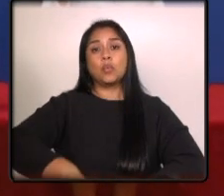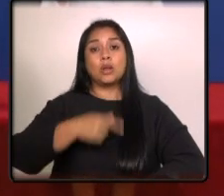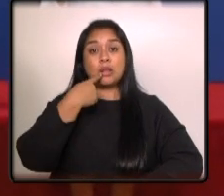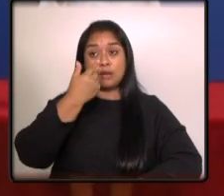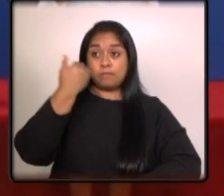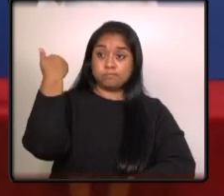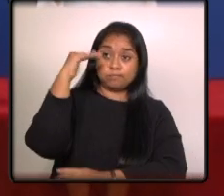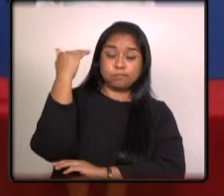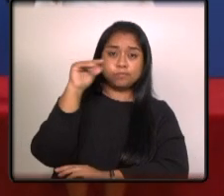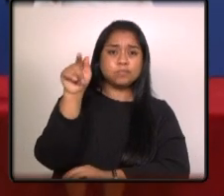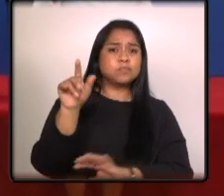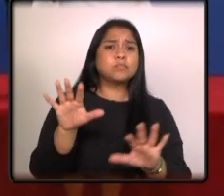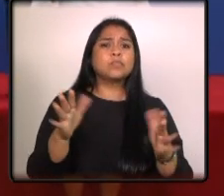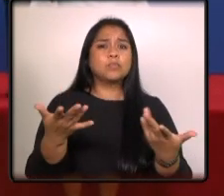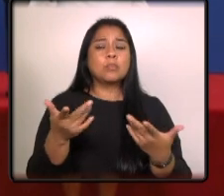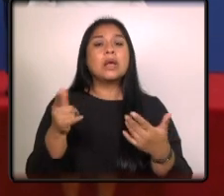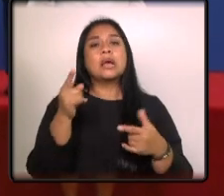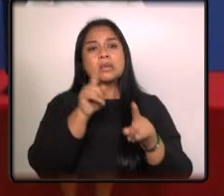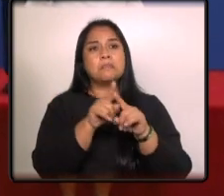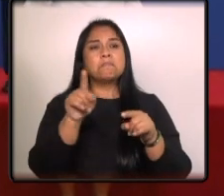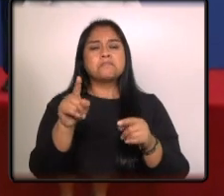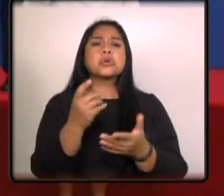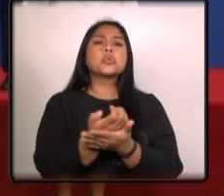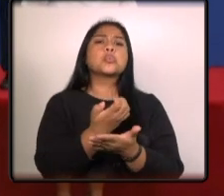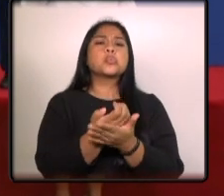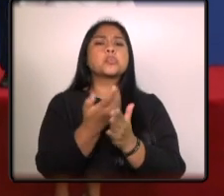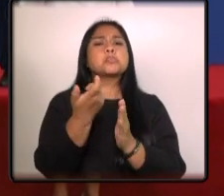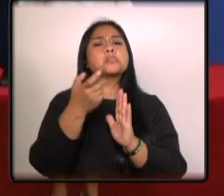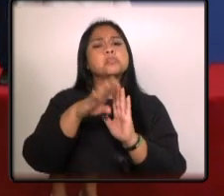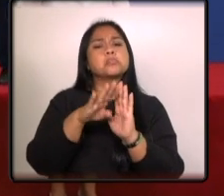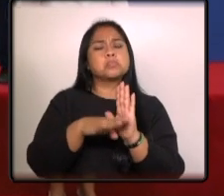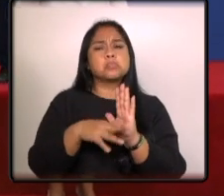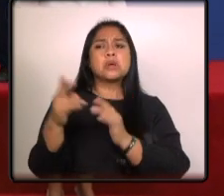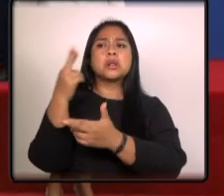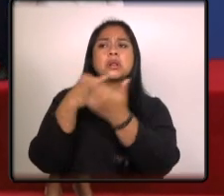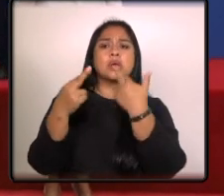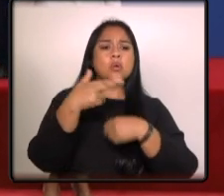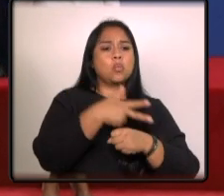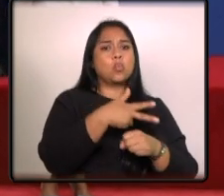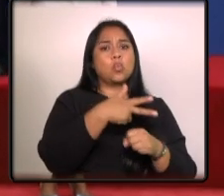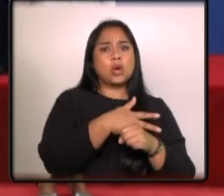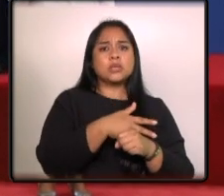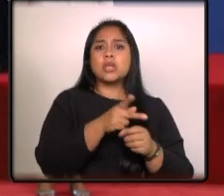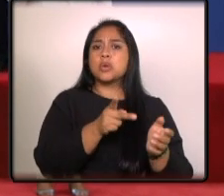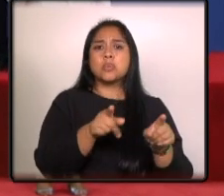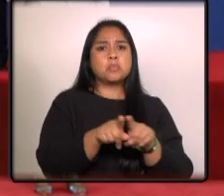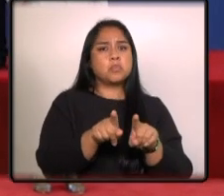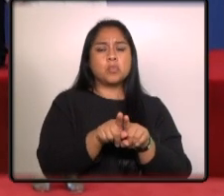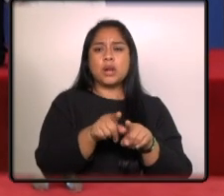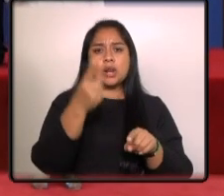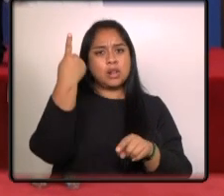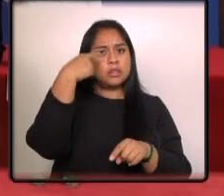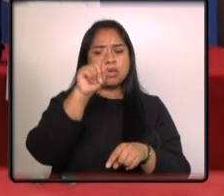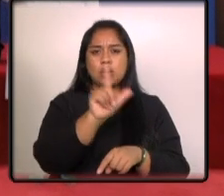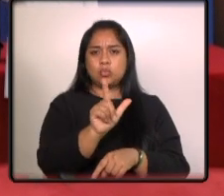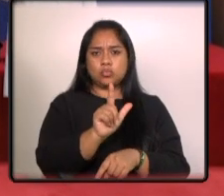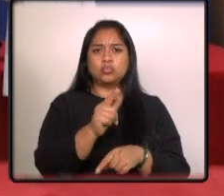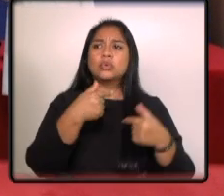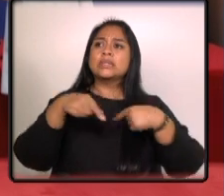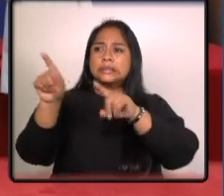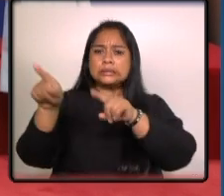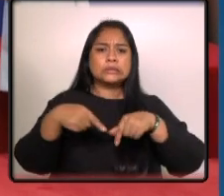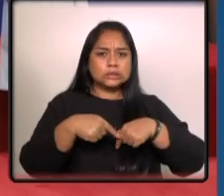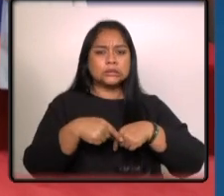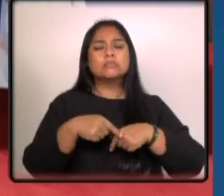viaje lo realizaría en clase económica retornando a tierras guatemaltecas el mismo día el mandato y objetivo de